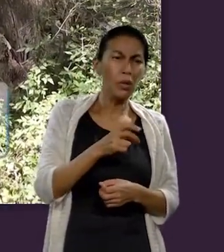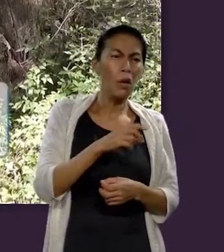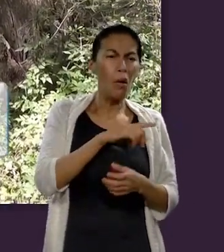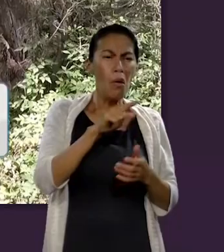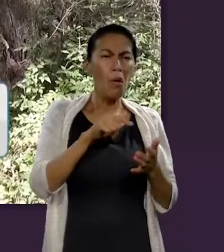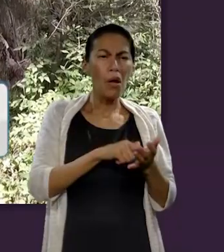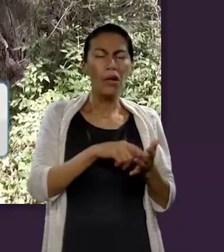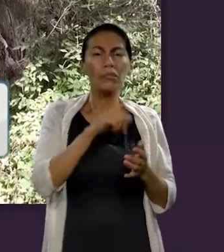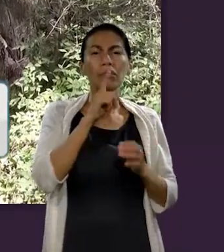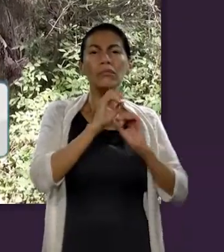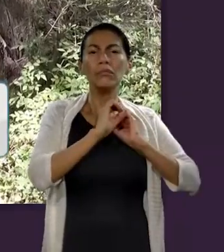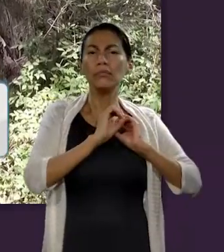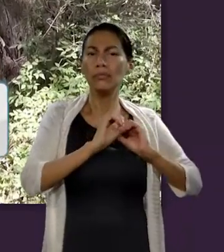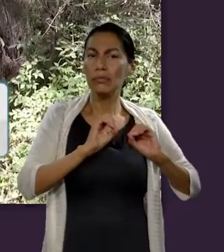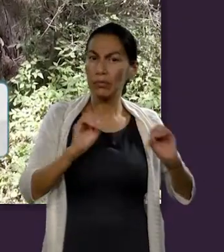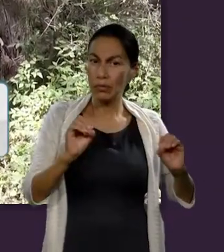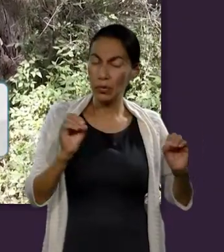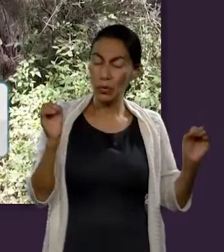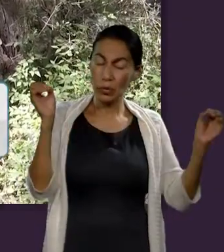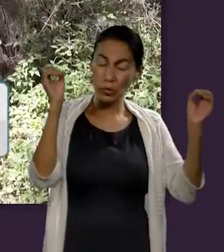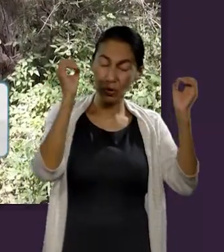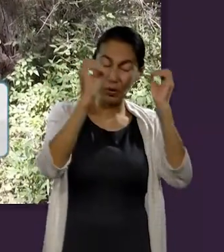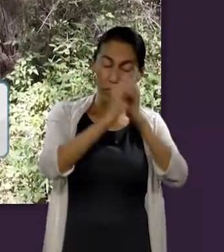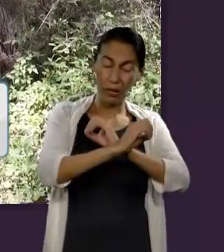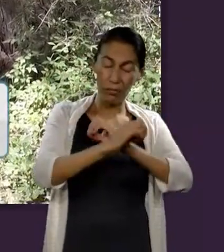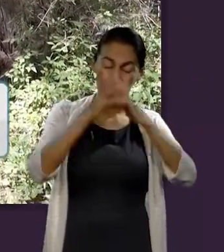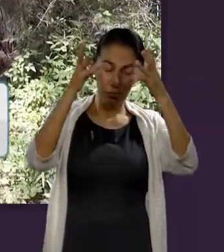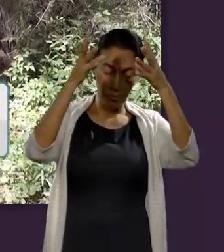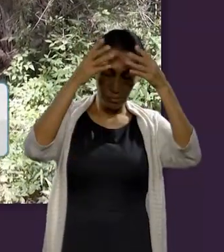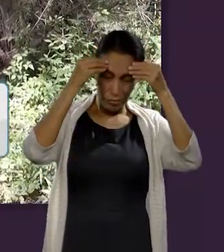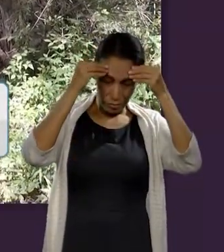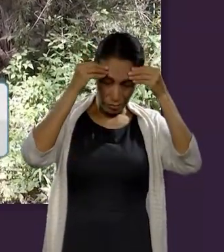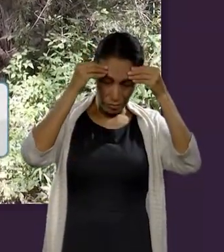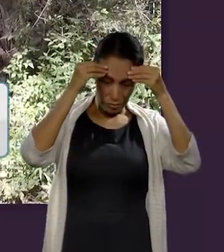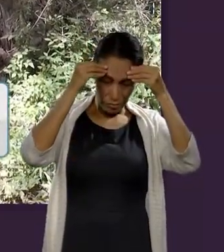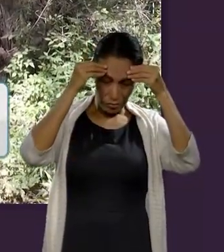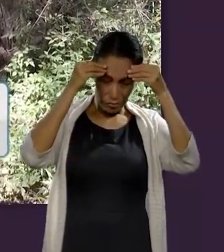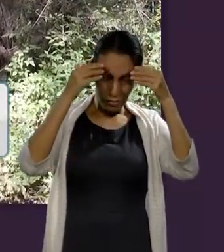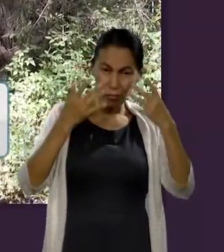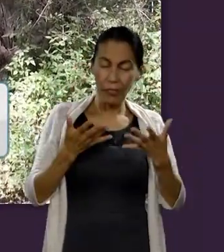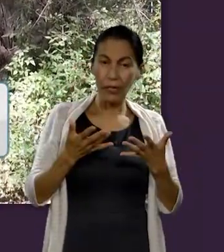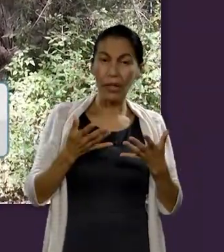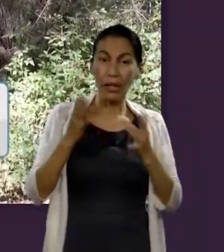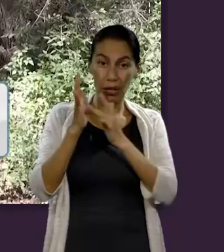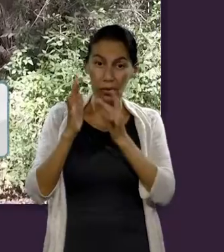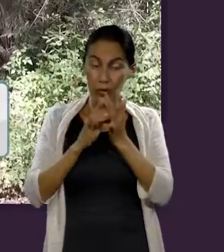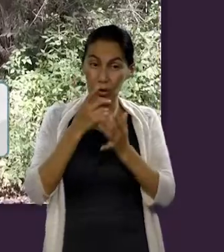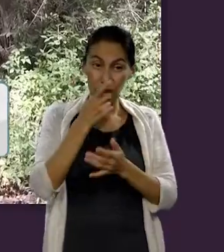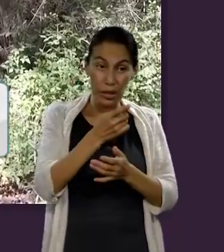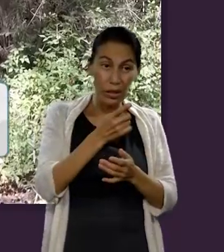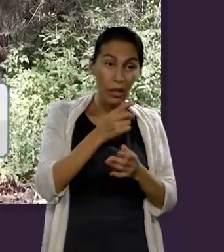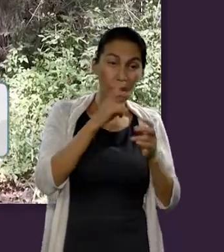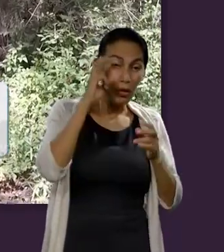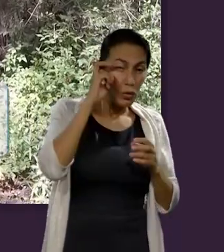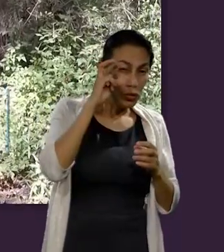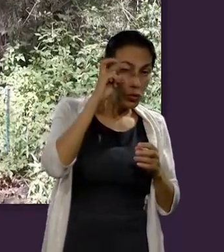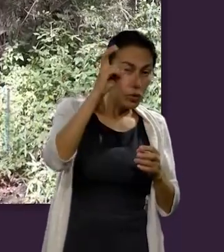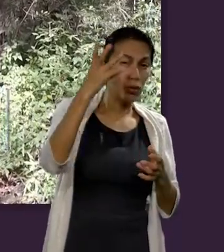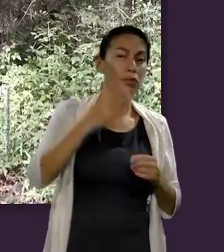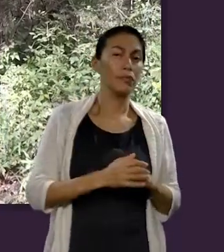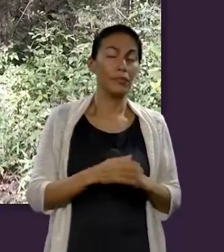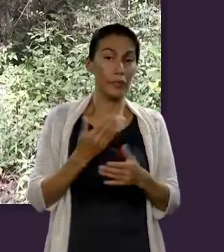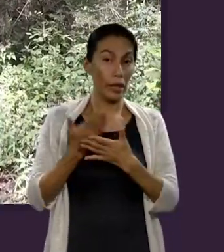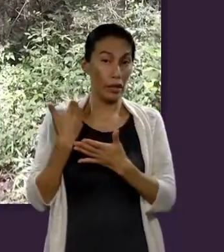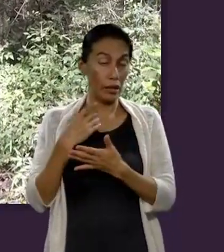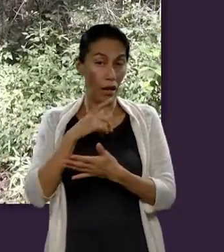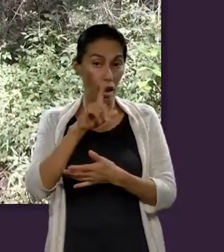lugar de silencio, oscuridad, olvido momentáneo, algo que el Señor Jesús escribió como un sueño